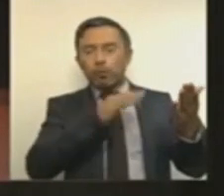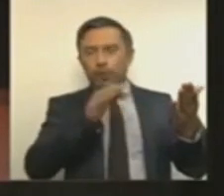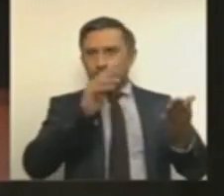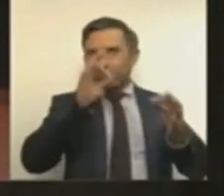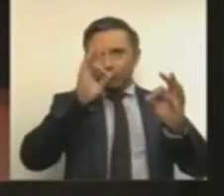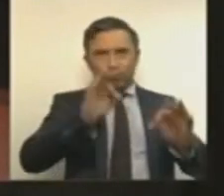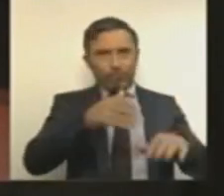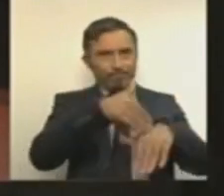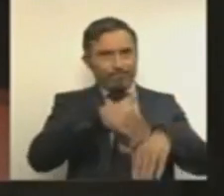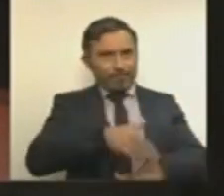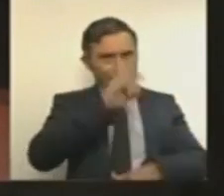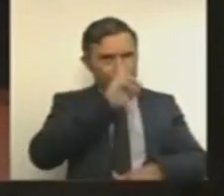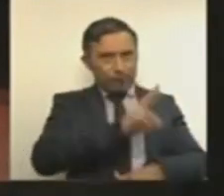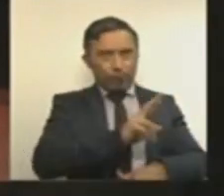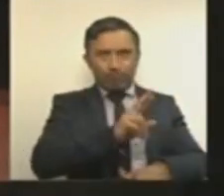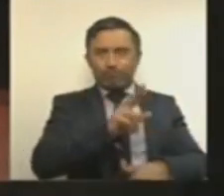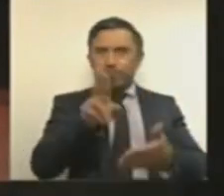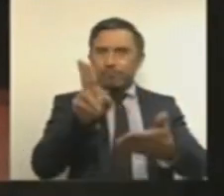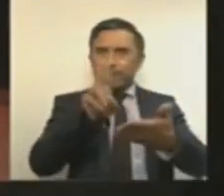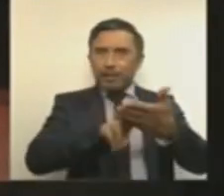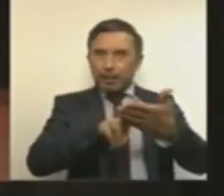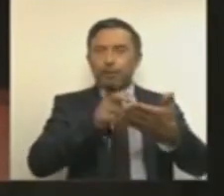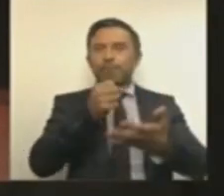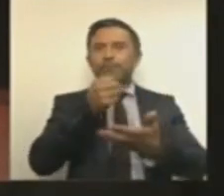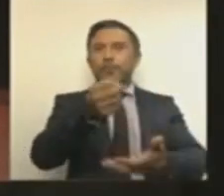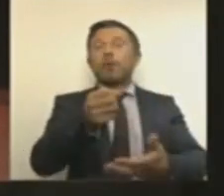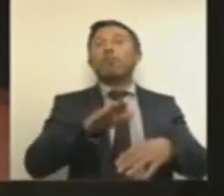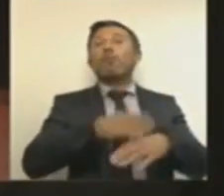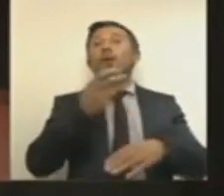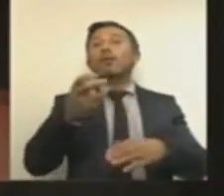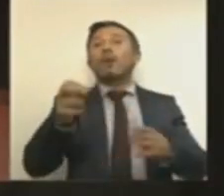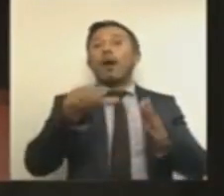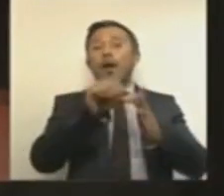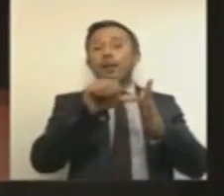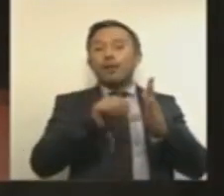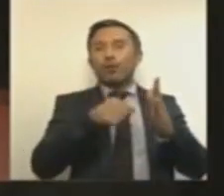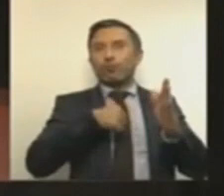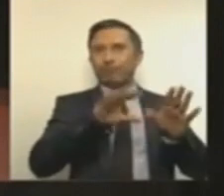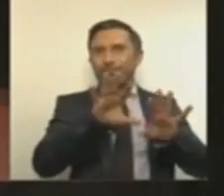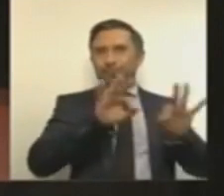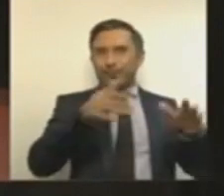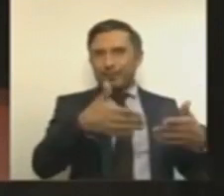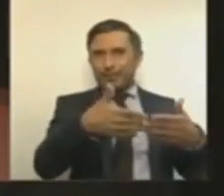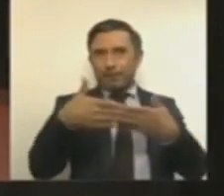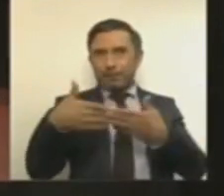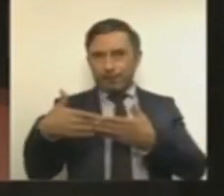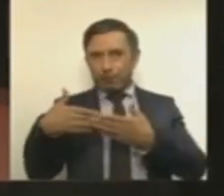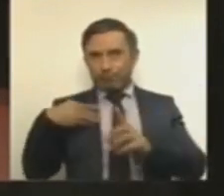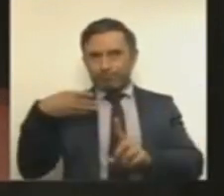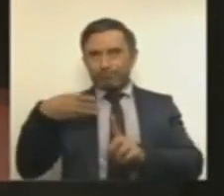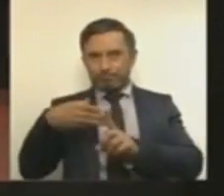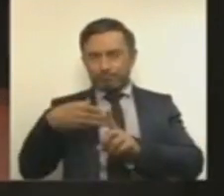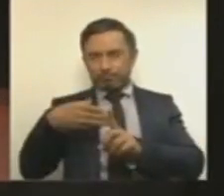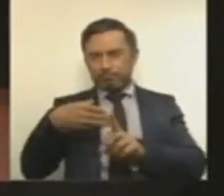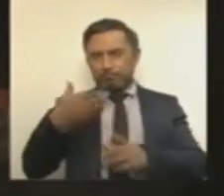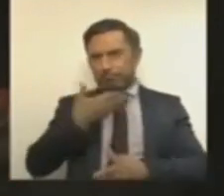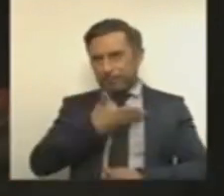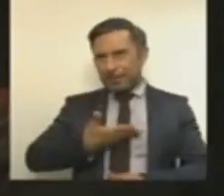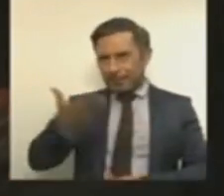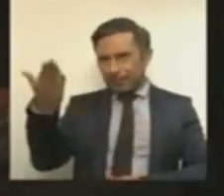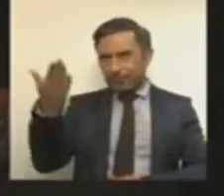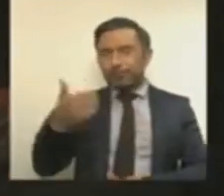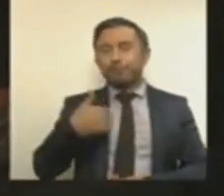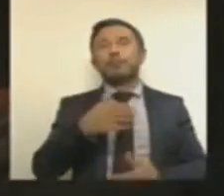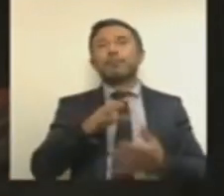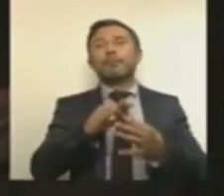cada uno de estos artículos que estoy reservando, señora Presidenta, hacen evidente que